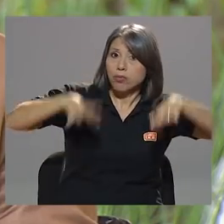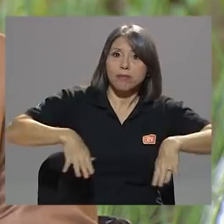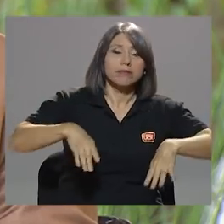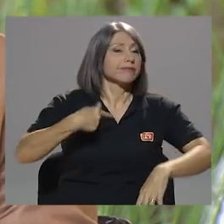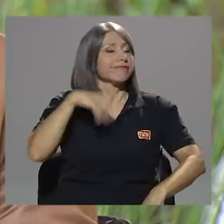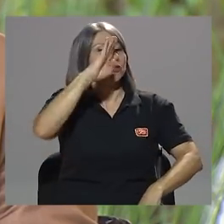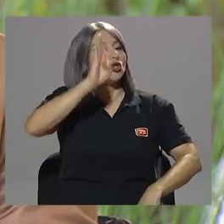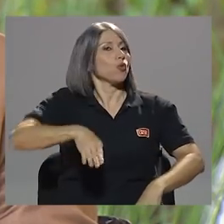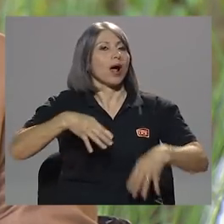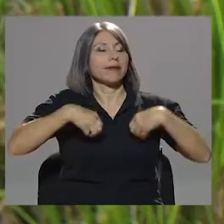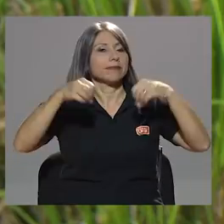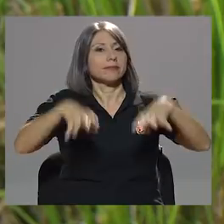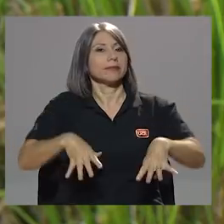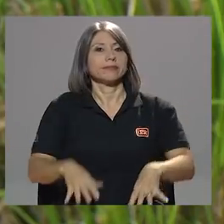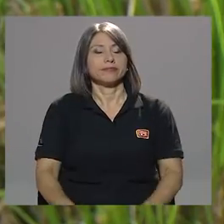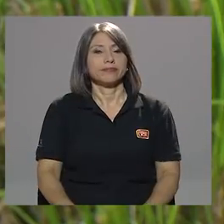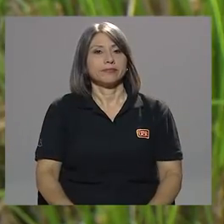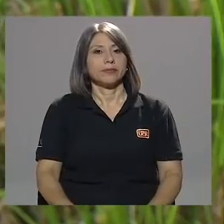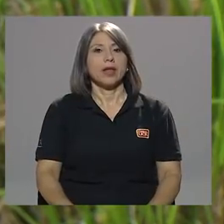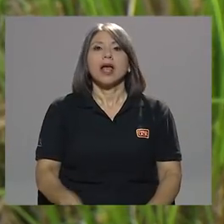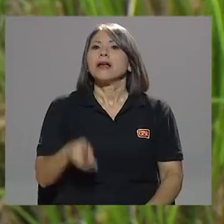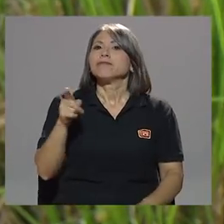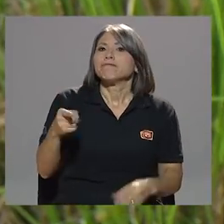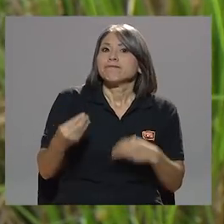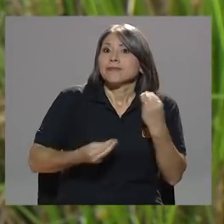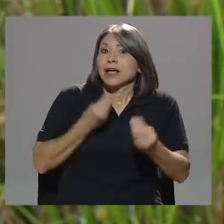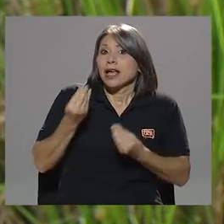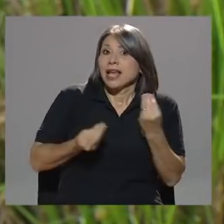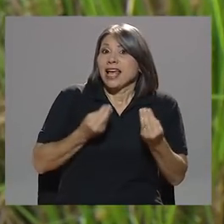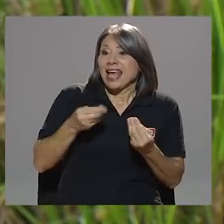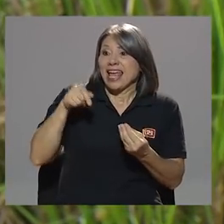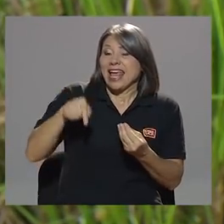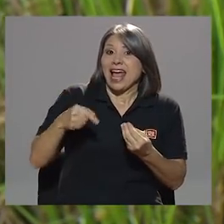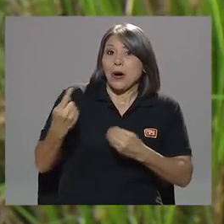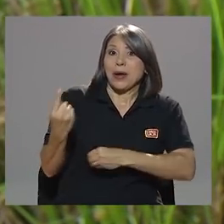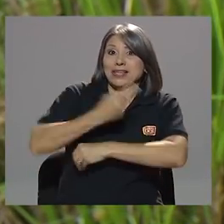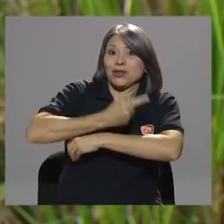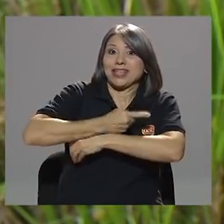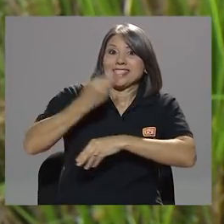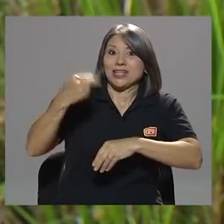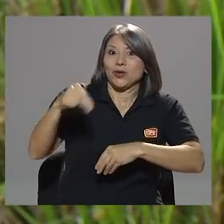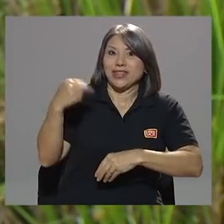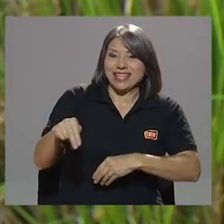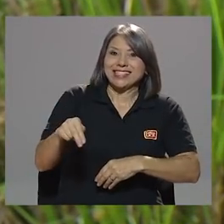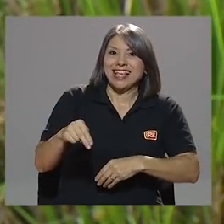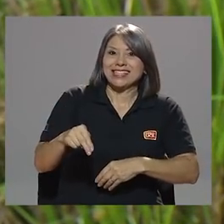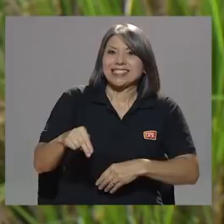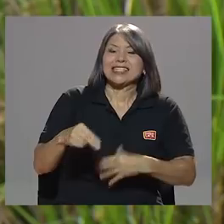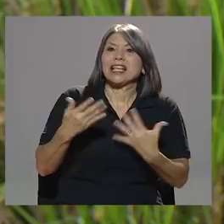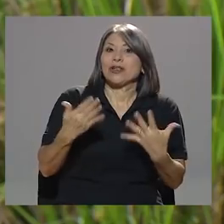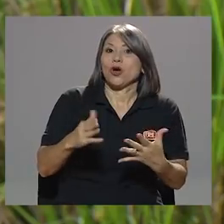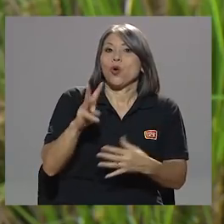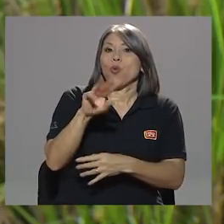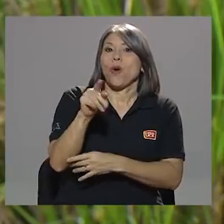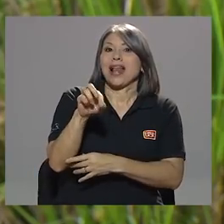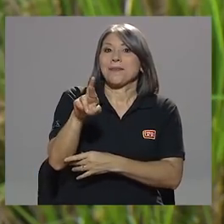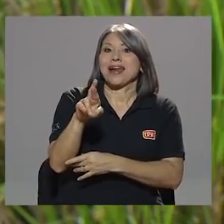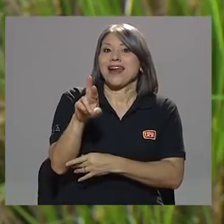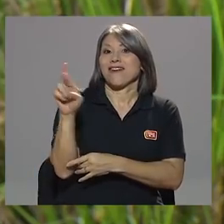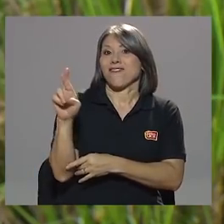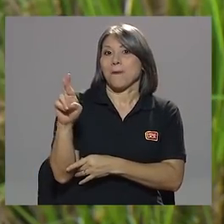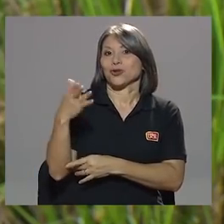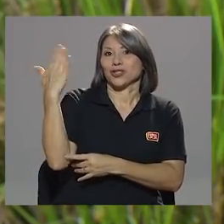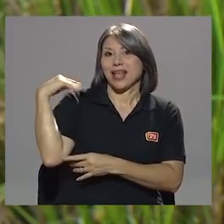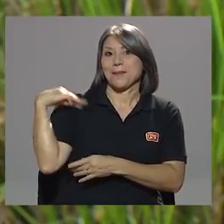Nunca la voy a tirar. Don Juan Carlos, igual me hablamos en estos días de noticia. Era el ministro en ese momento. Pero al final